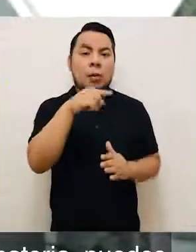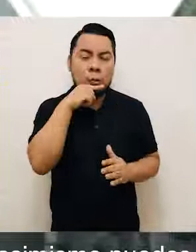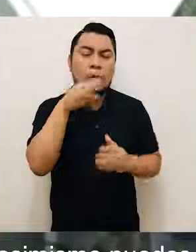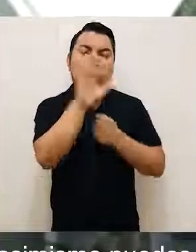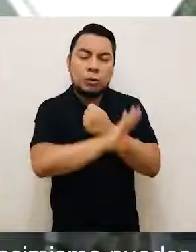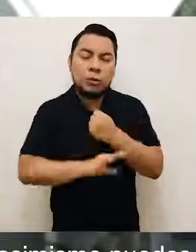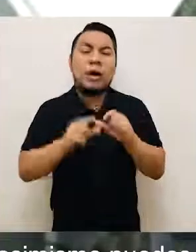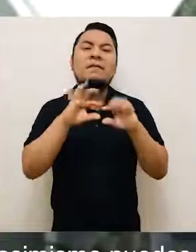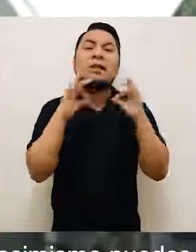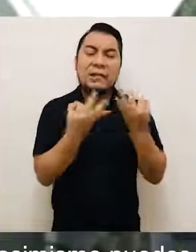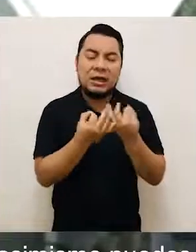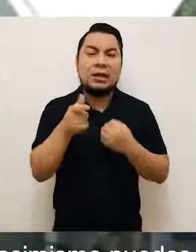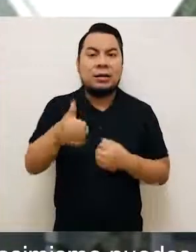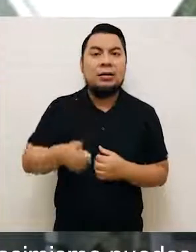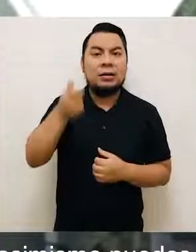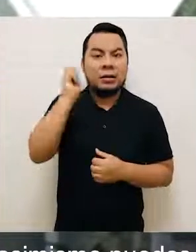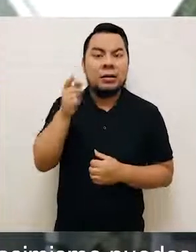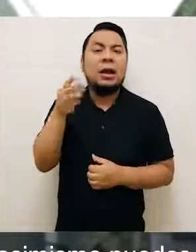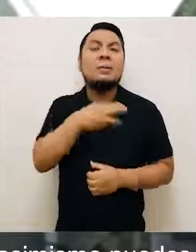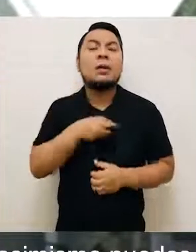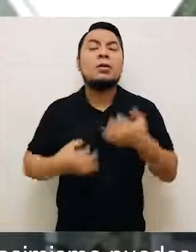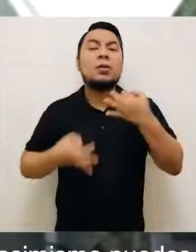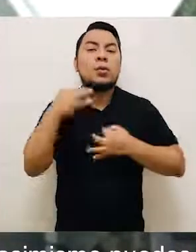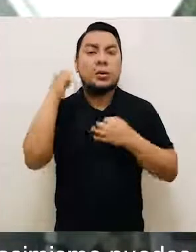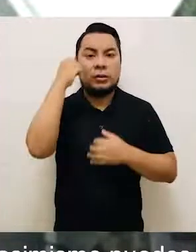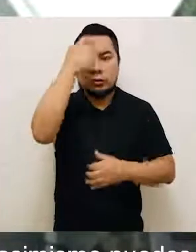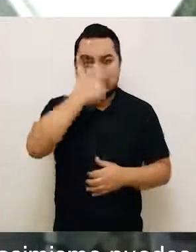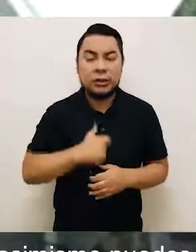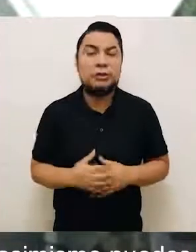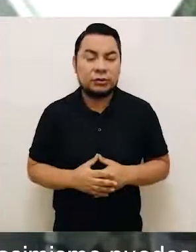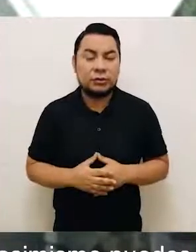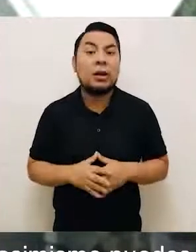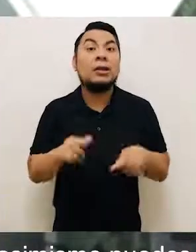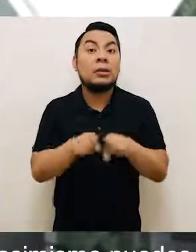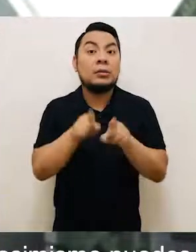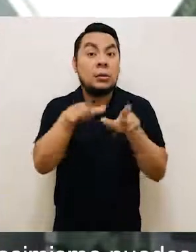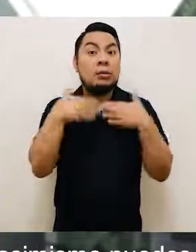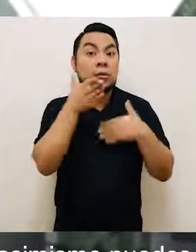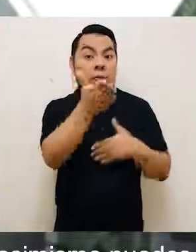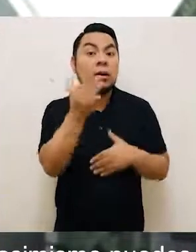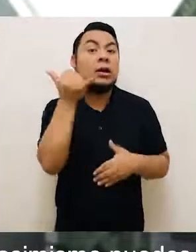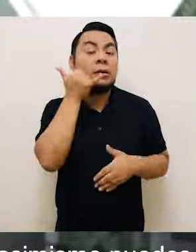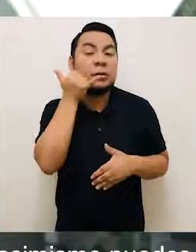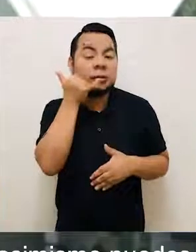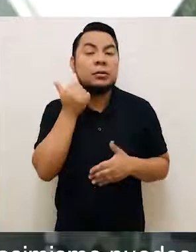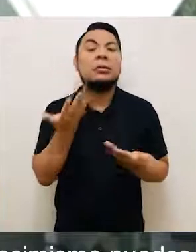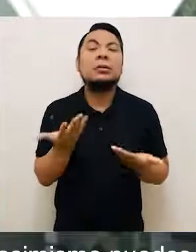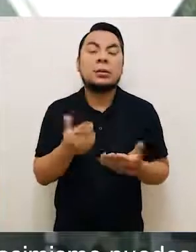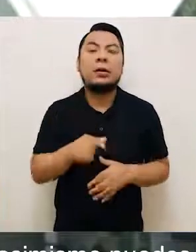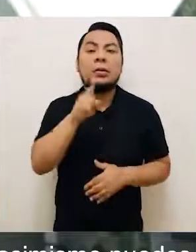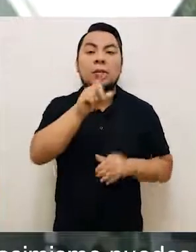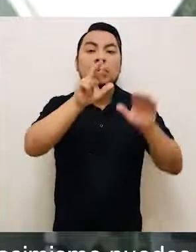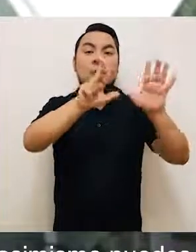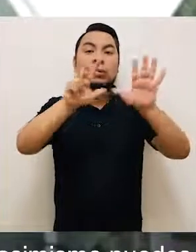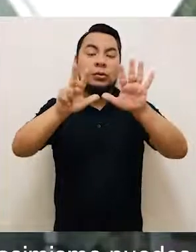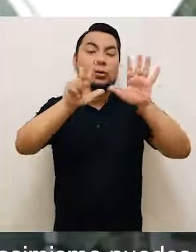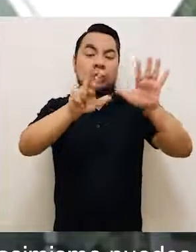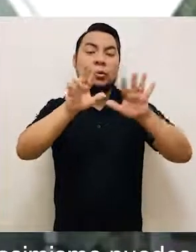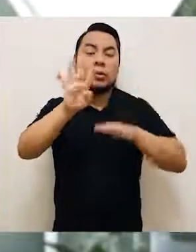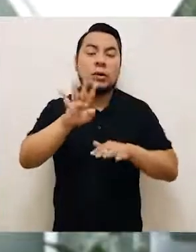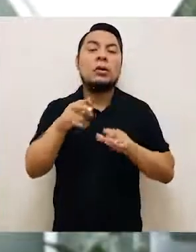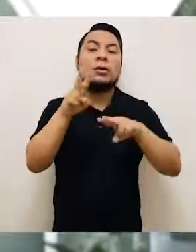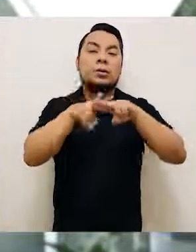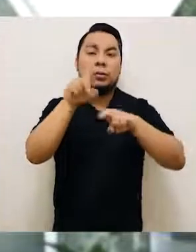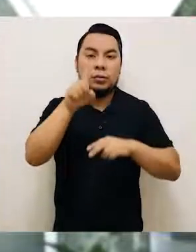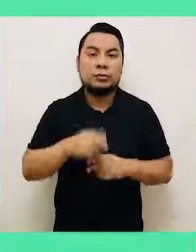mujer y los integrantes del Grupo Familiar del Ministerio de Justicia y Derechos Humanos. Asimismo, puedes llamar al Fono Alegra, 1884,